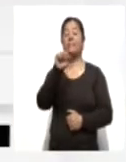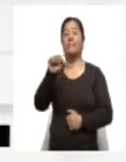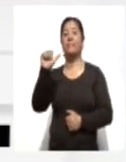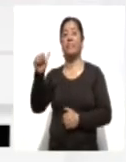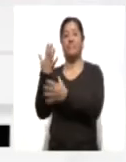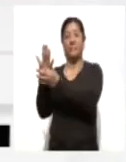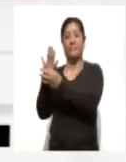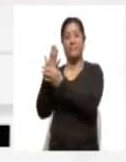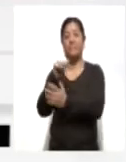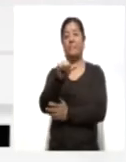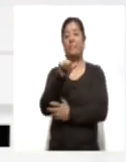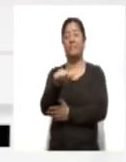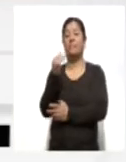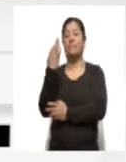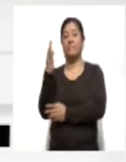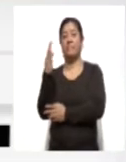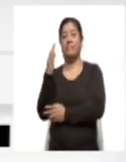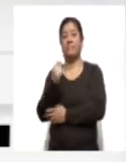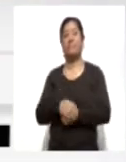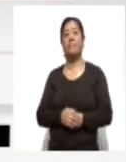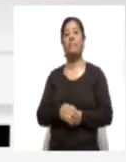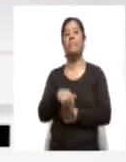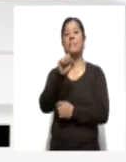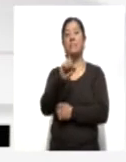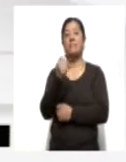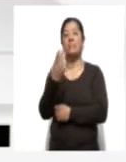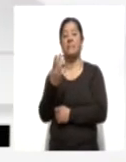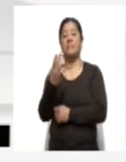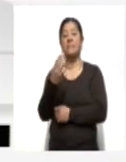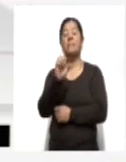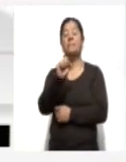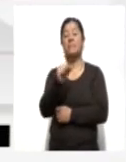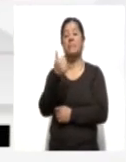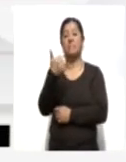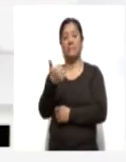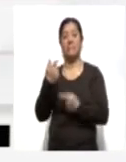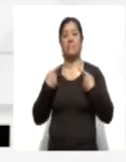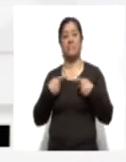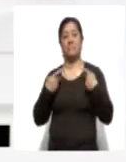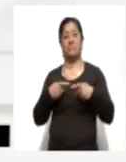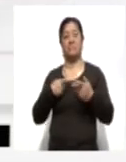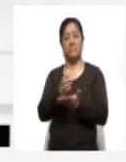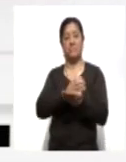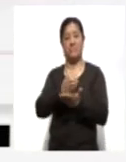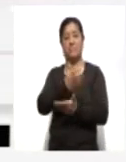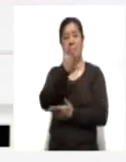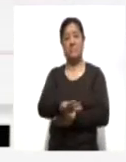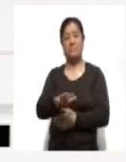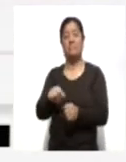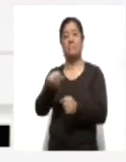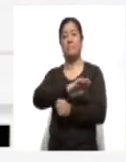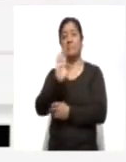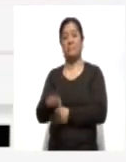De acuerdo con el reporte del 16 de febrero, la Secretaría de Salud del Estado confirmó 66 personas recuperadas, 10 fallecimientos